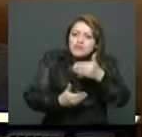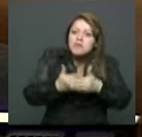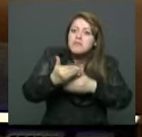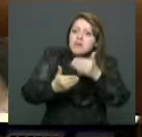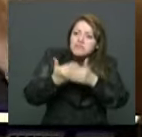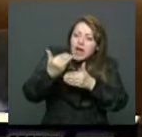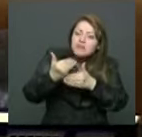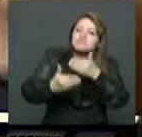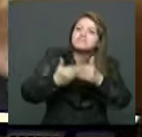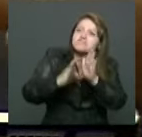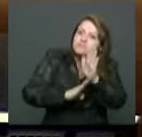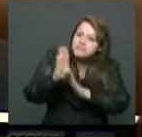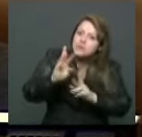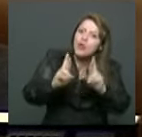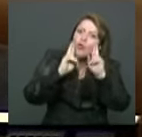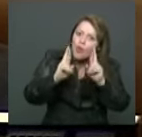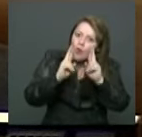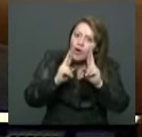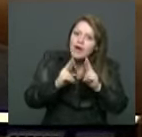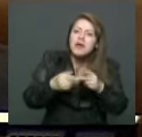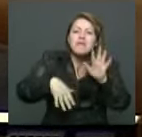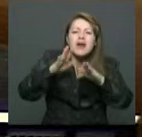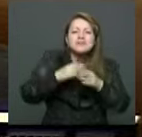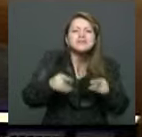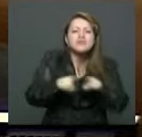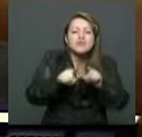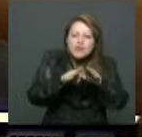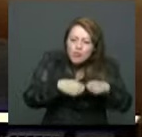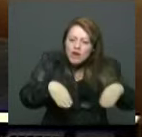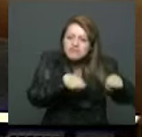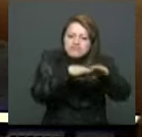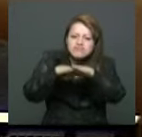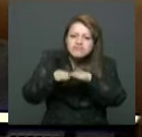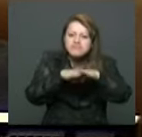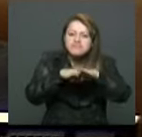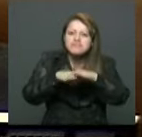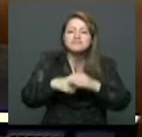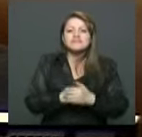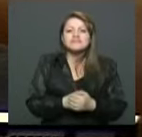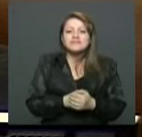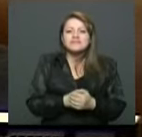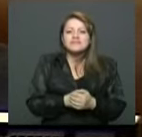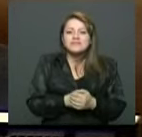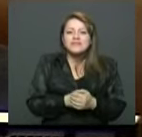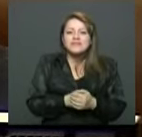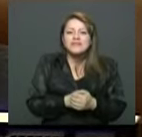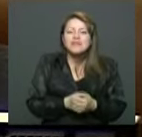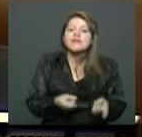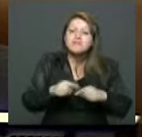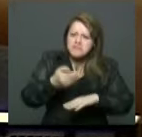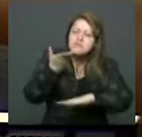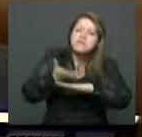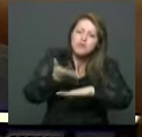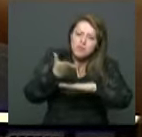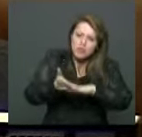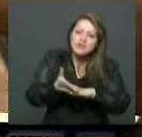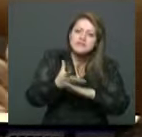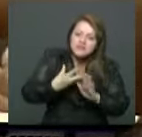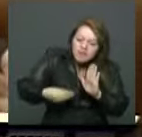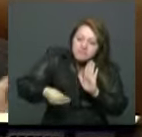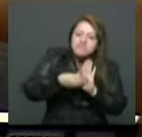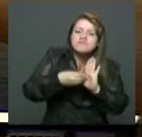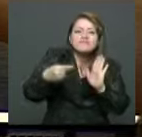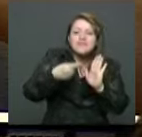minoritarios puedan progresar y eso desequilibraba también las realidades del poder. Hacíamos dentro de nuestra propuesta también una idea, pues